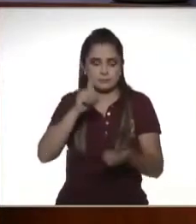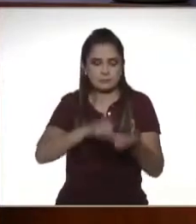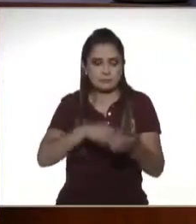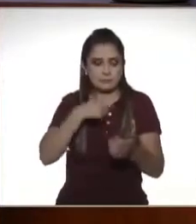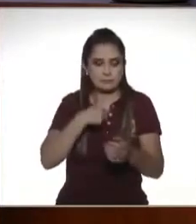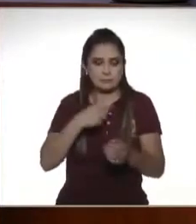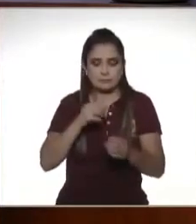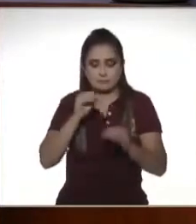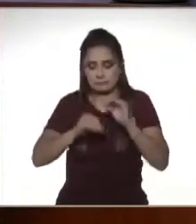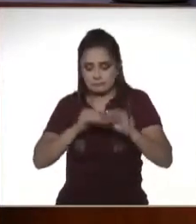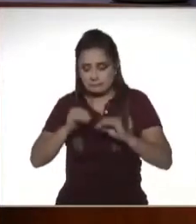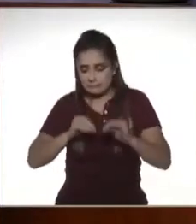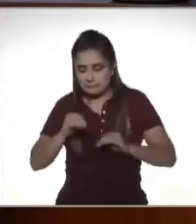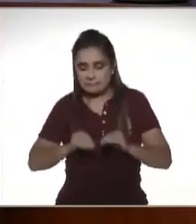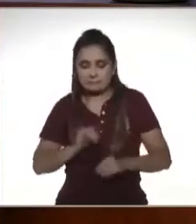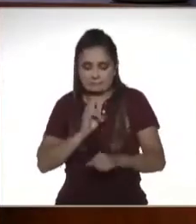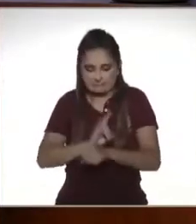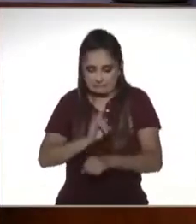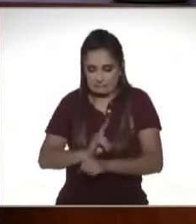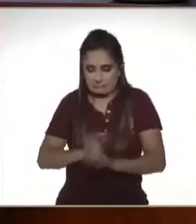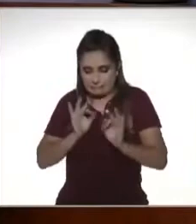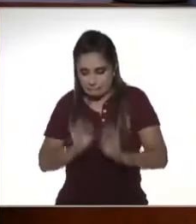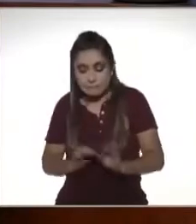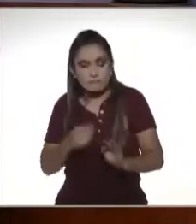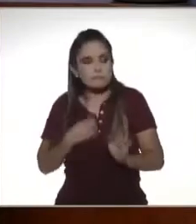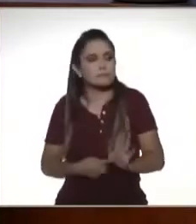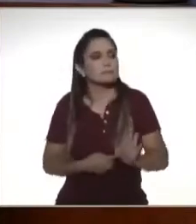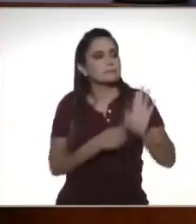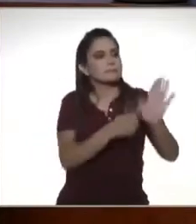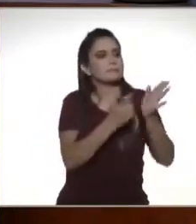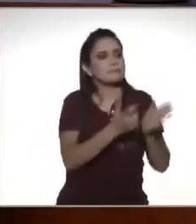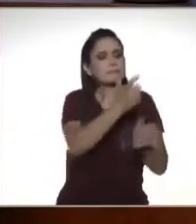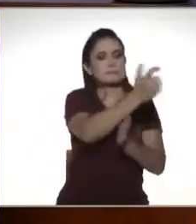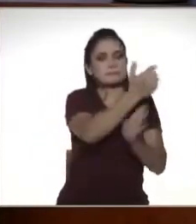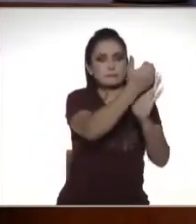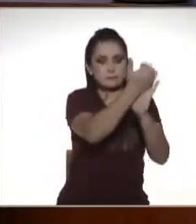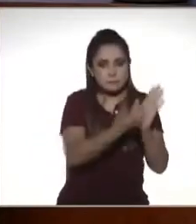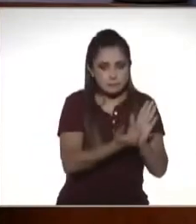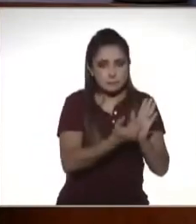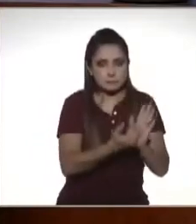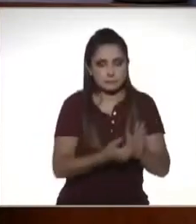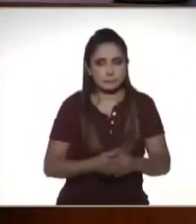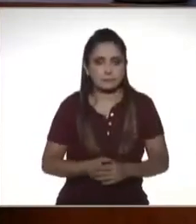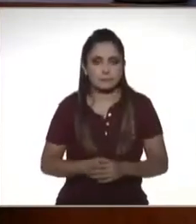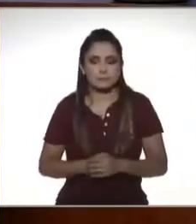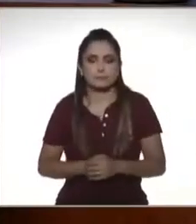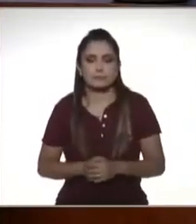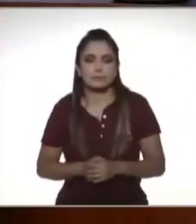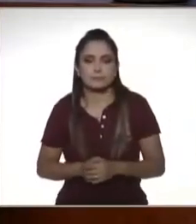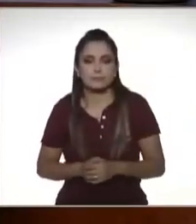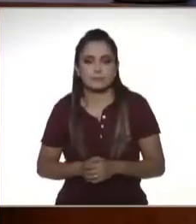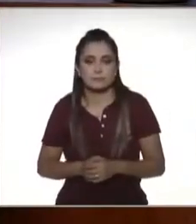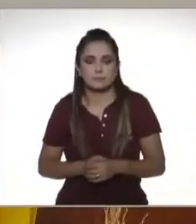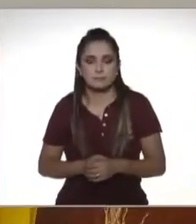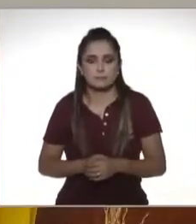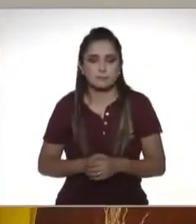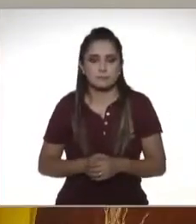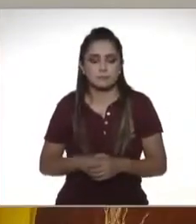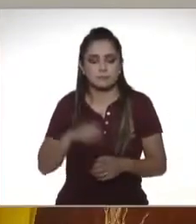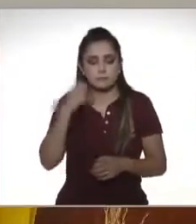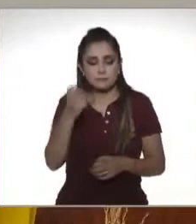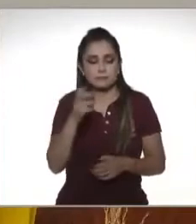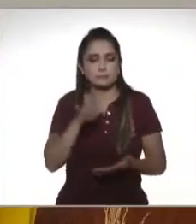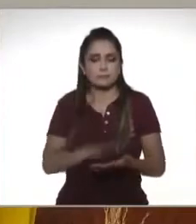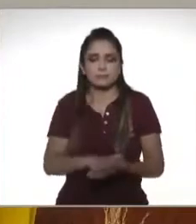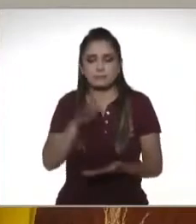pero sí busco la manera de cumplir con menos con lo que la ley me permite ¿no? y en este sentido una de las